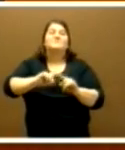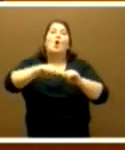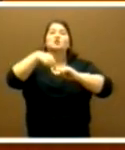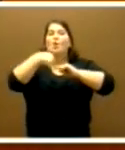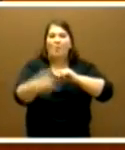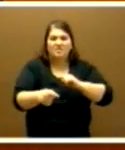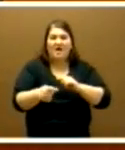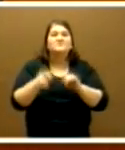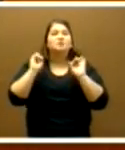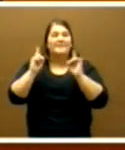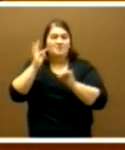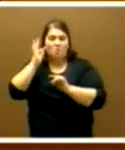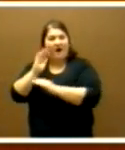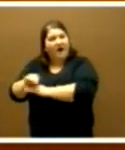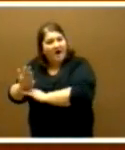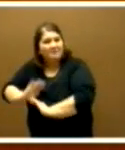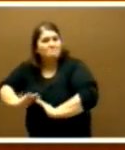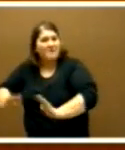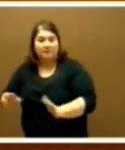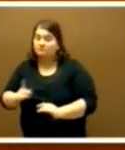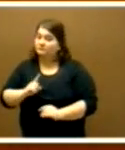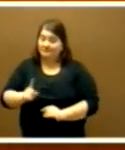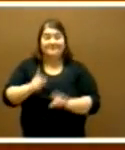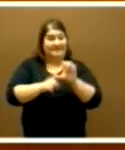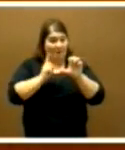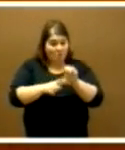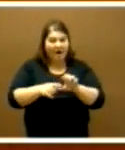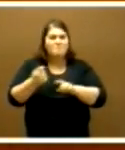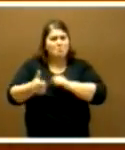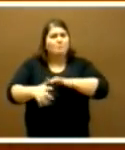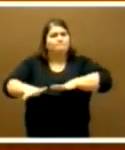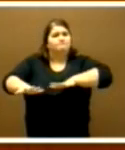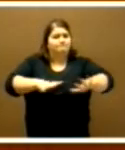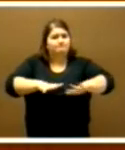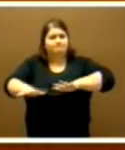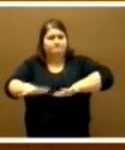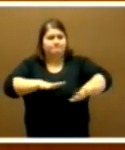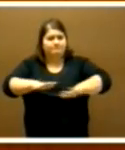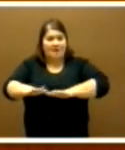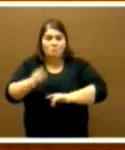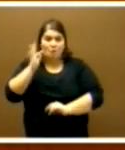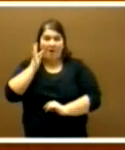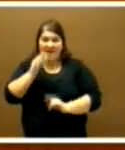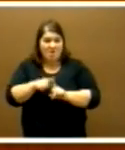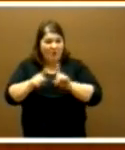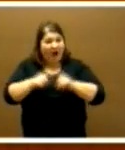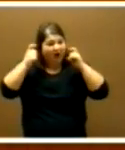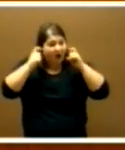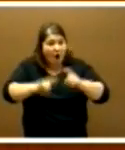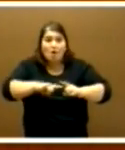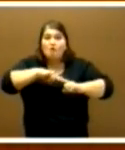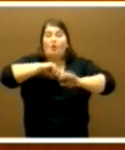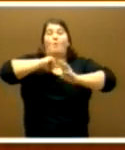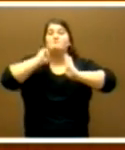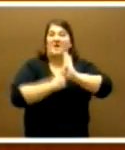Sabemos que no todo el capital humano en Extremadura ha sido aún movilizado. Muchas mujeres aún no han dado todo lo que pueden y hay